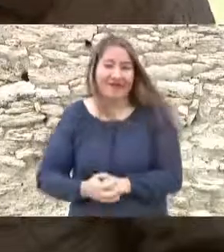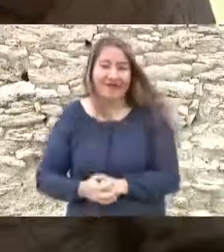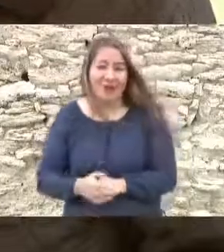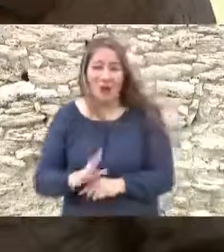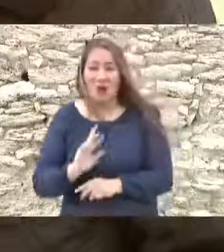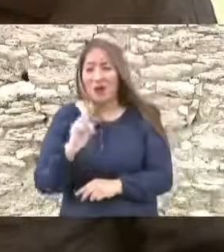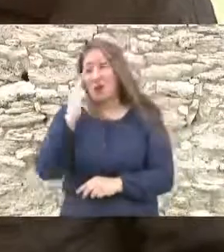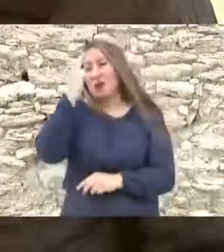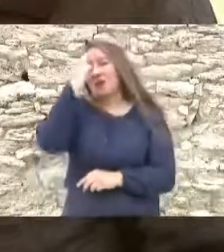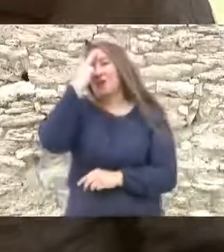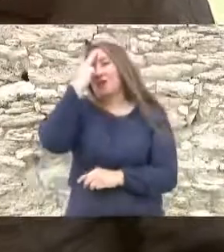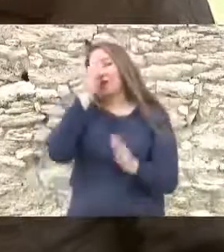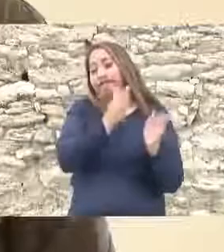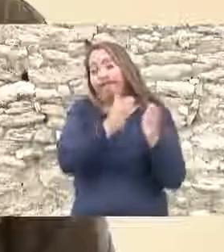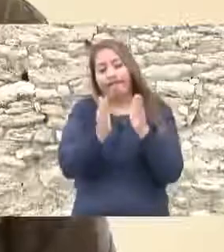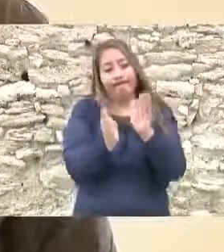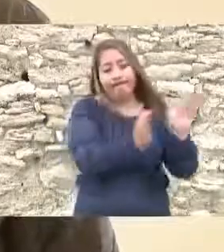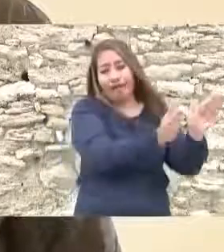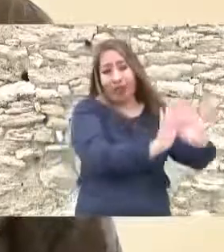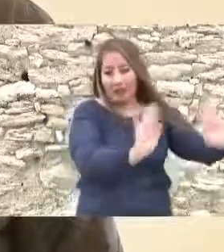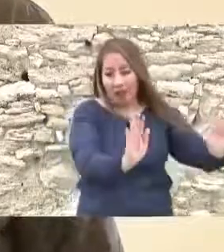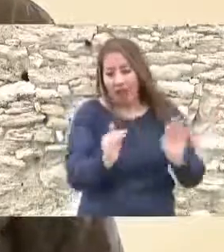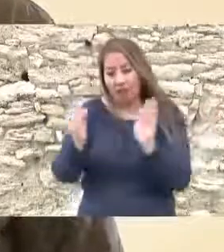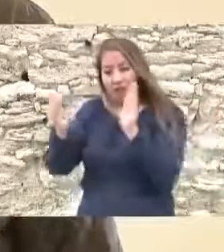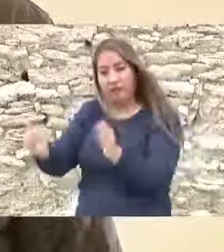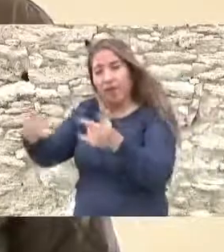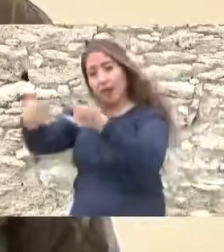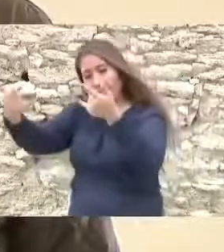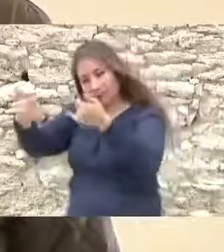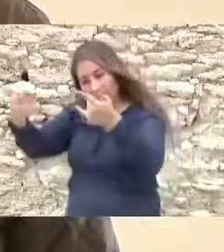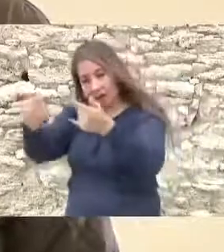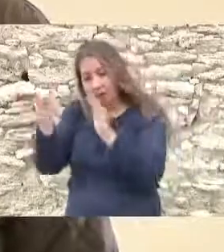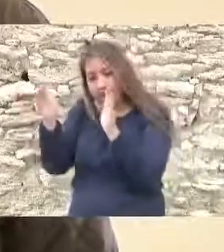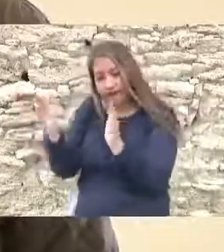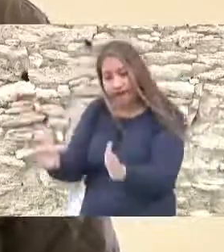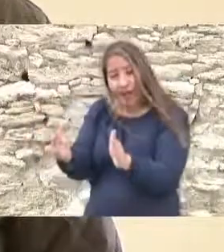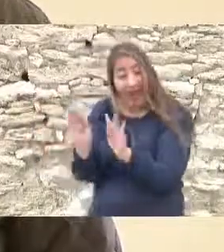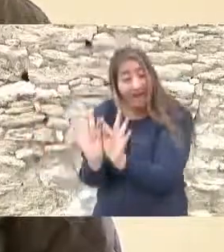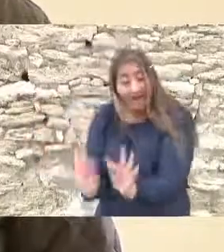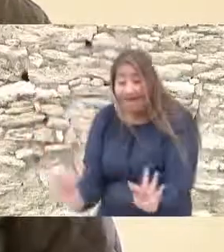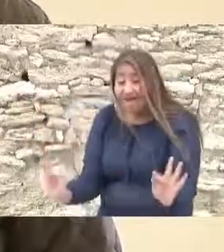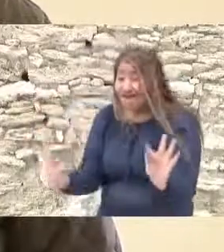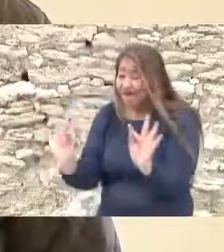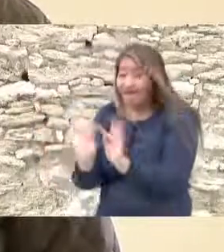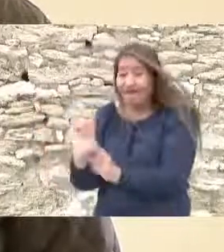recordar la historia de nuestro país y es muy importante